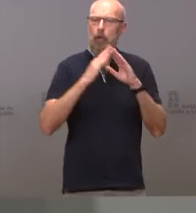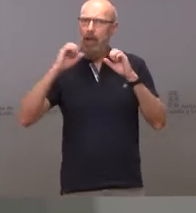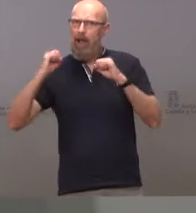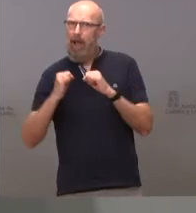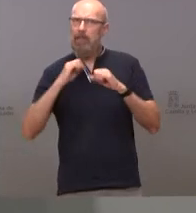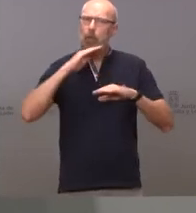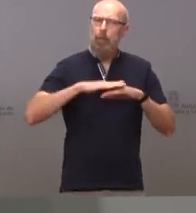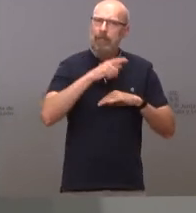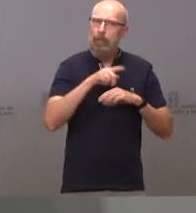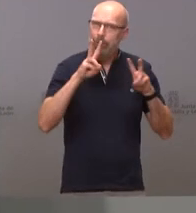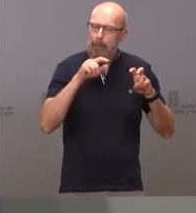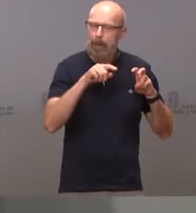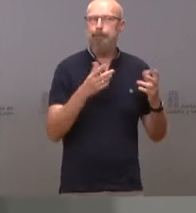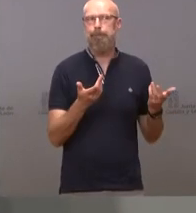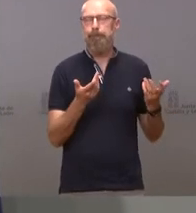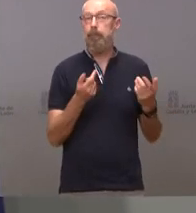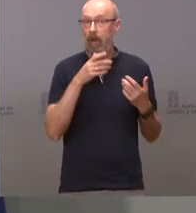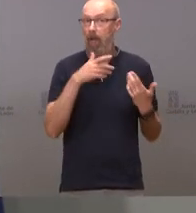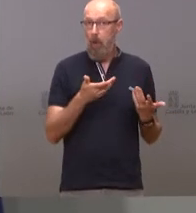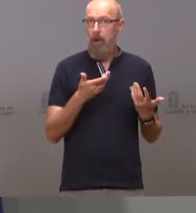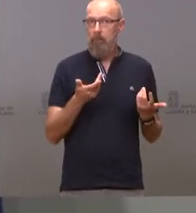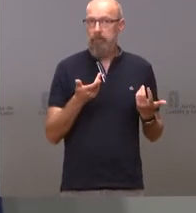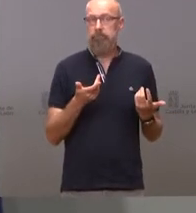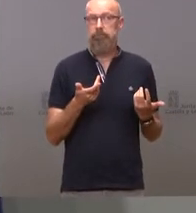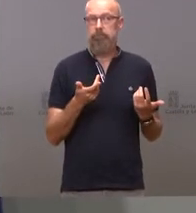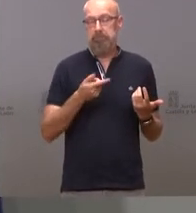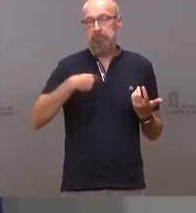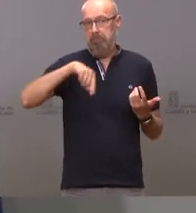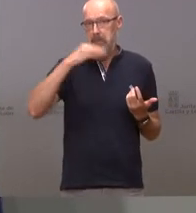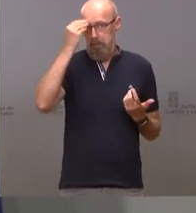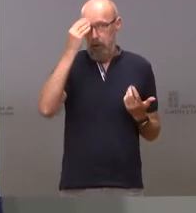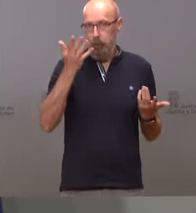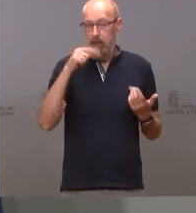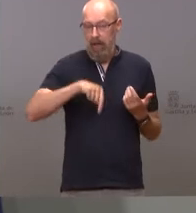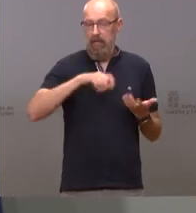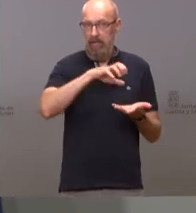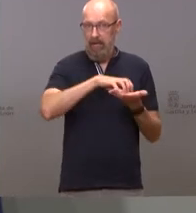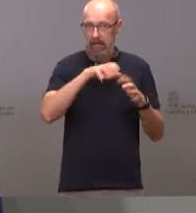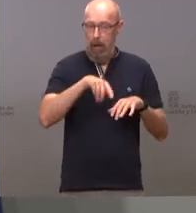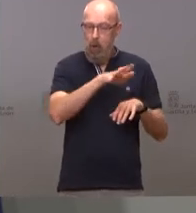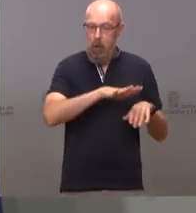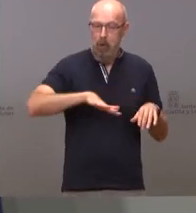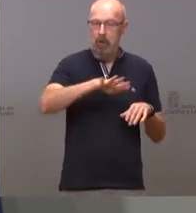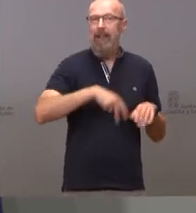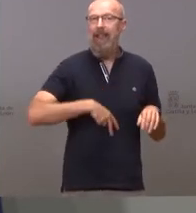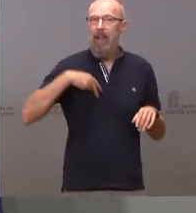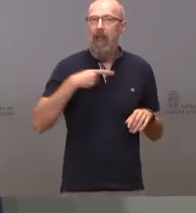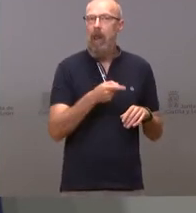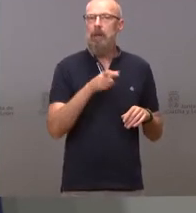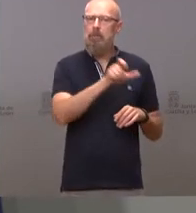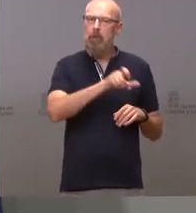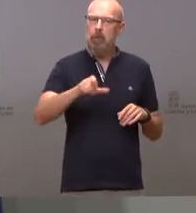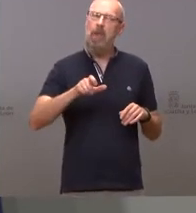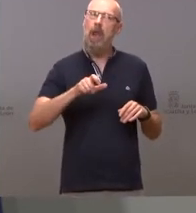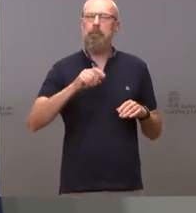en este momento nosotros creemos que en la comunidad en general la gente se está comportando de